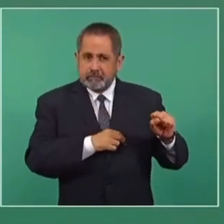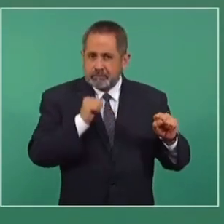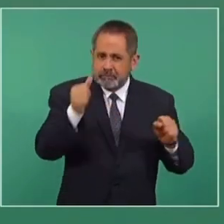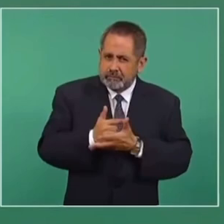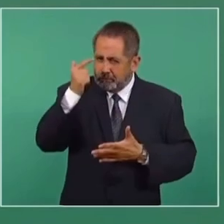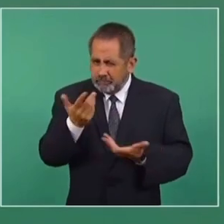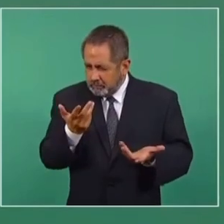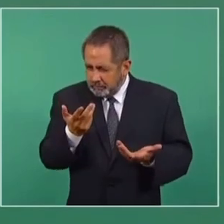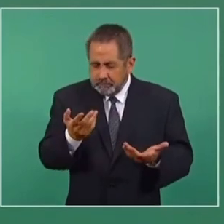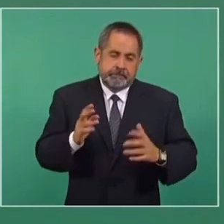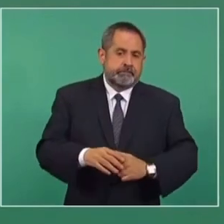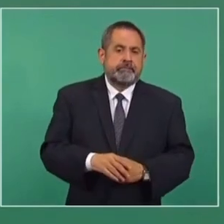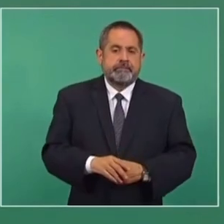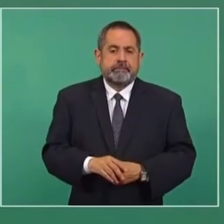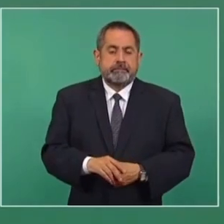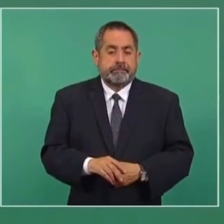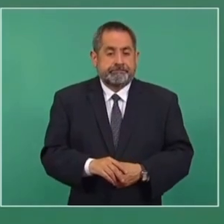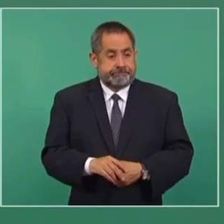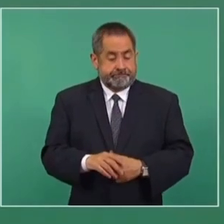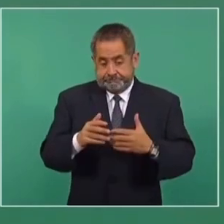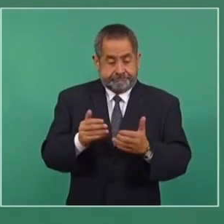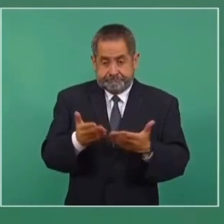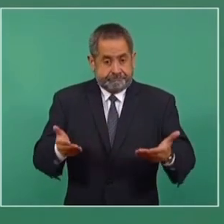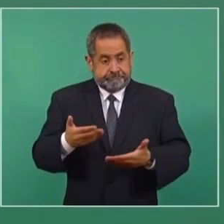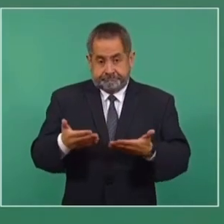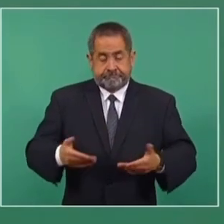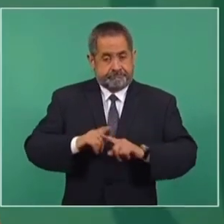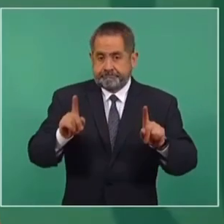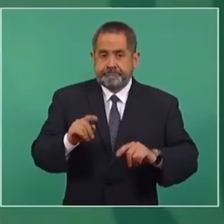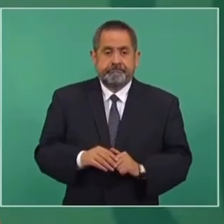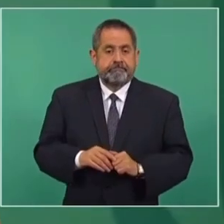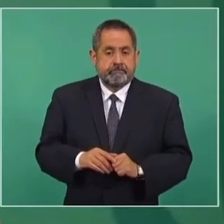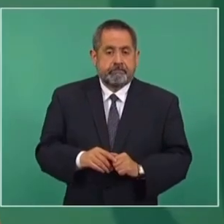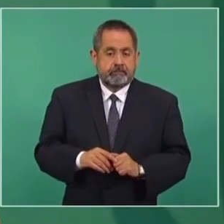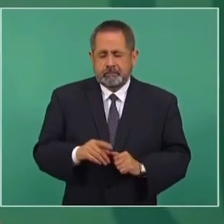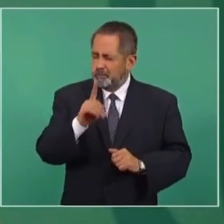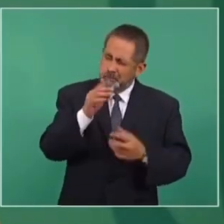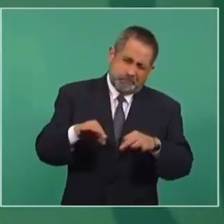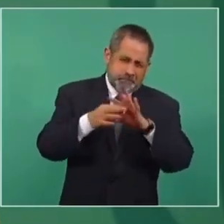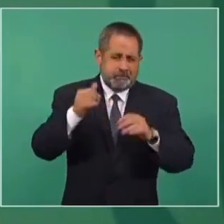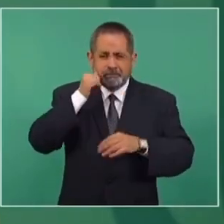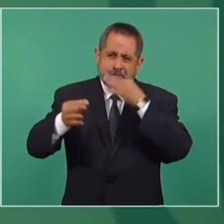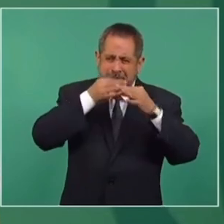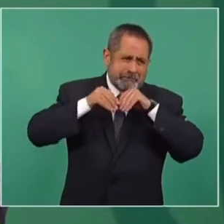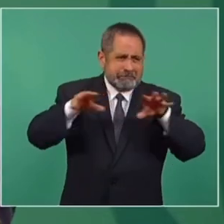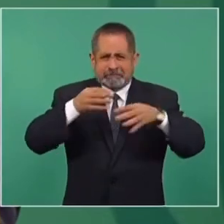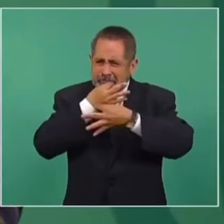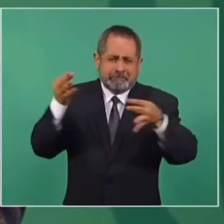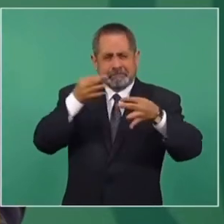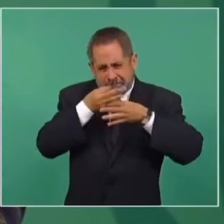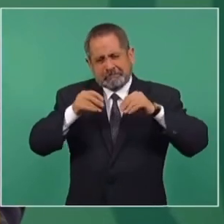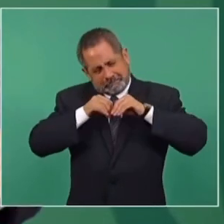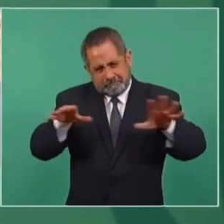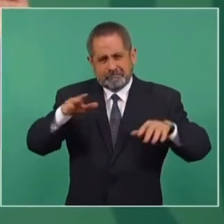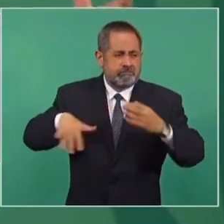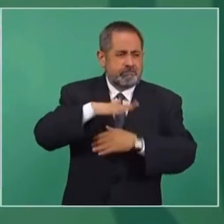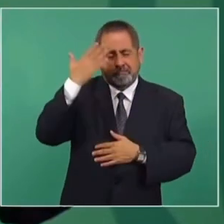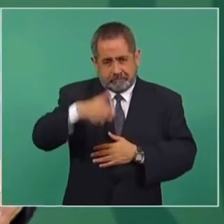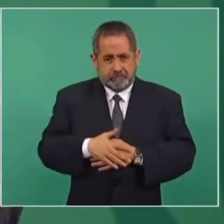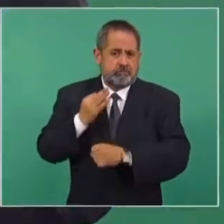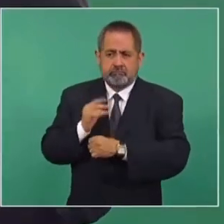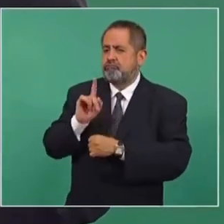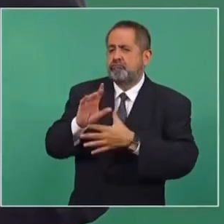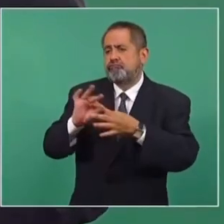tuviese que ver con las finanzas públicas. Entonces, ahora es importantísimo que se sepa todo y que se esté